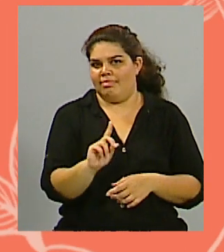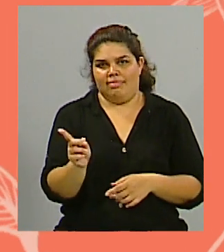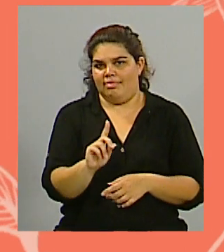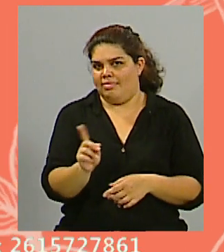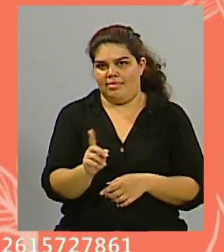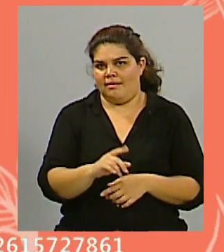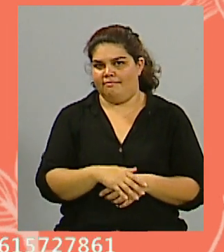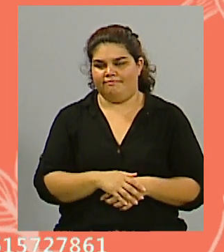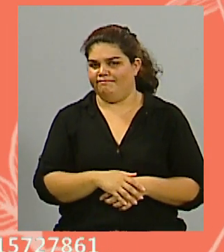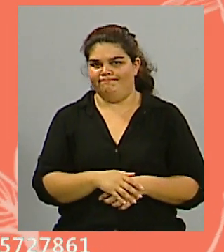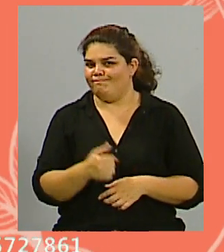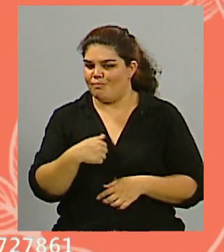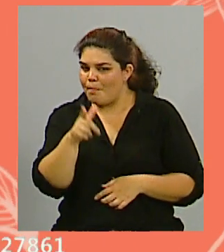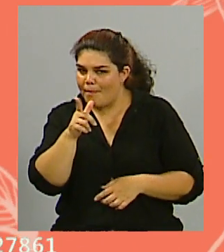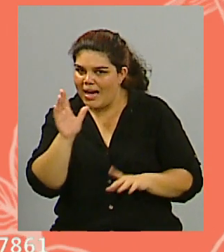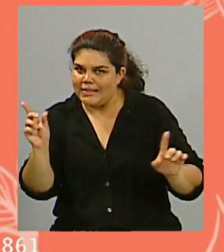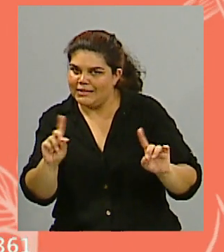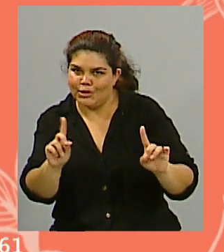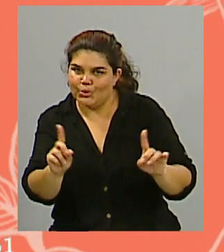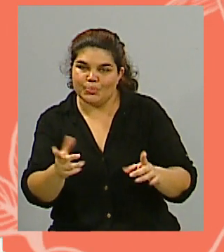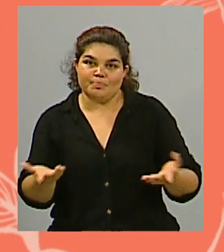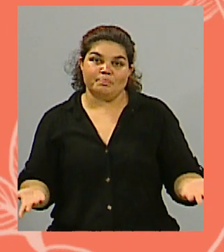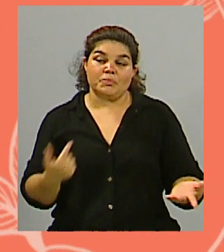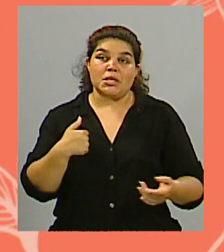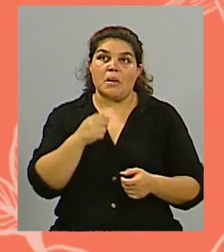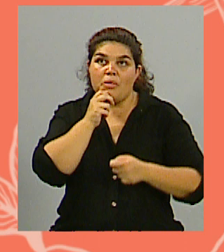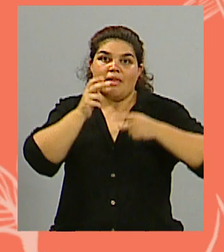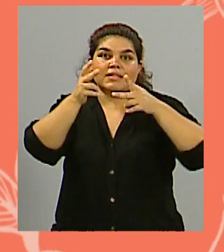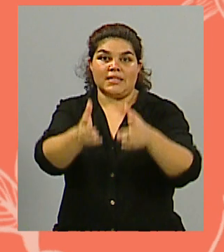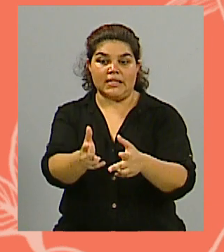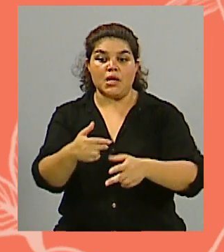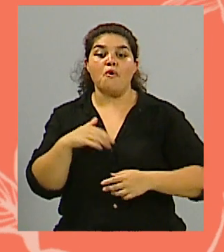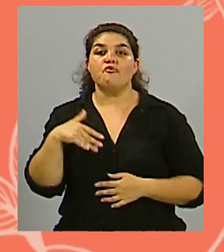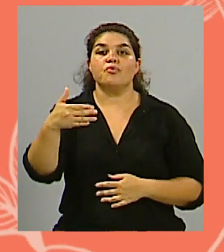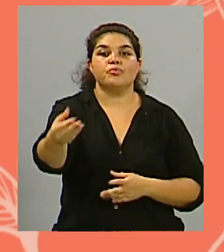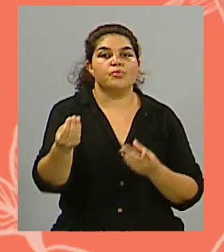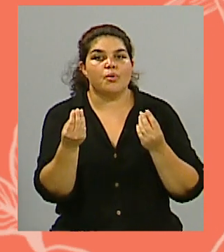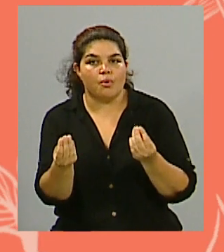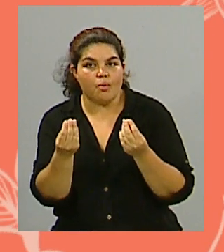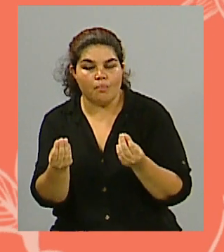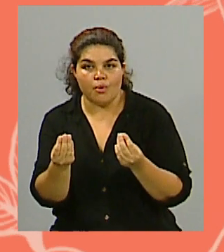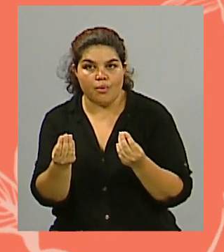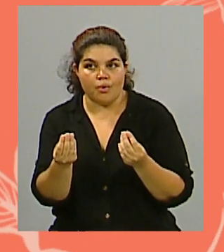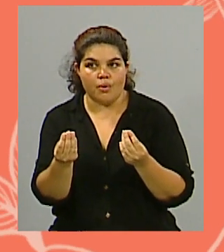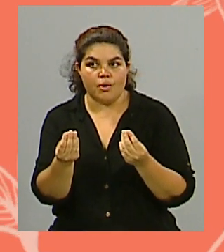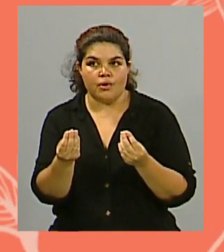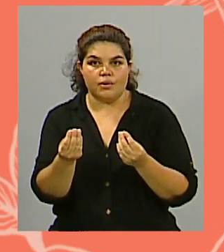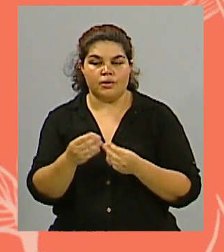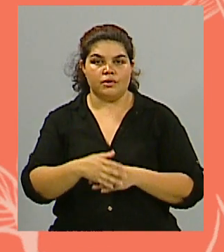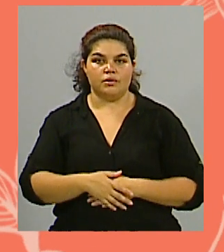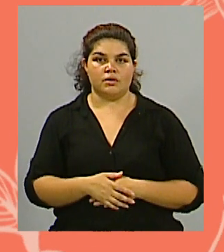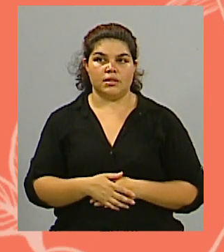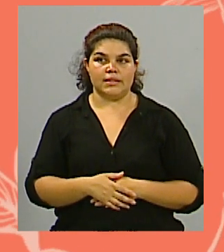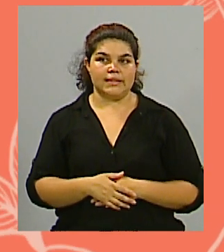Realmente no lo veo, y decirte cuál es mi expectativa, qué es lo que yo creo que va a suceder, es más